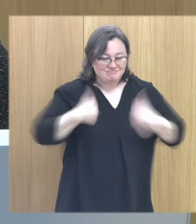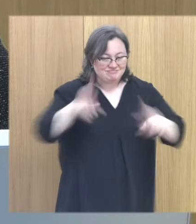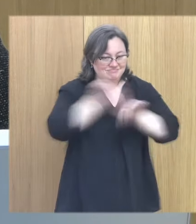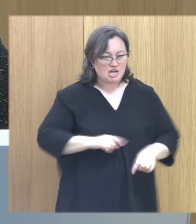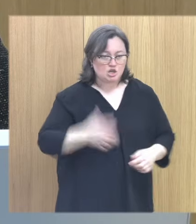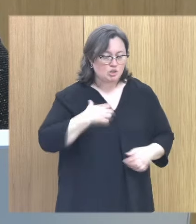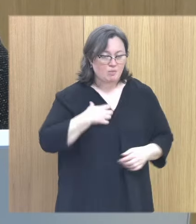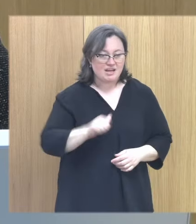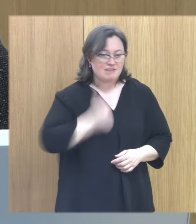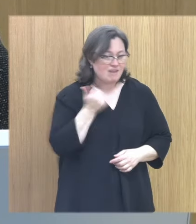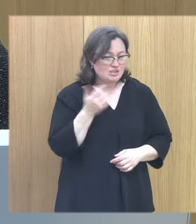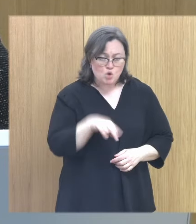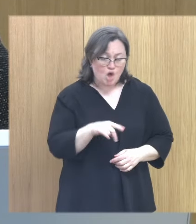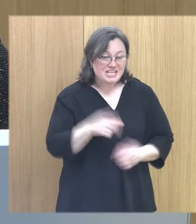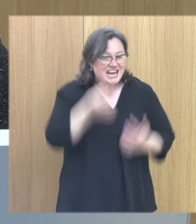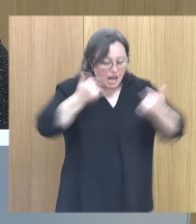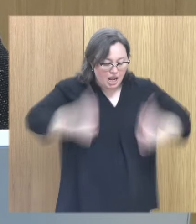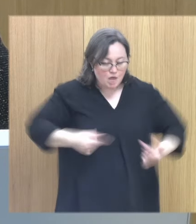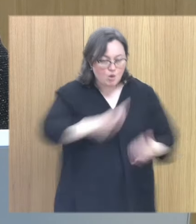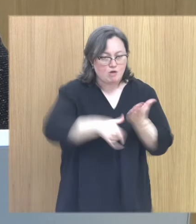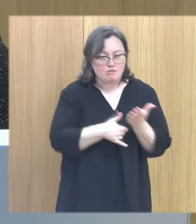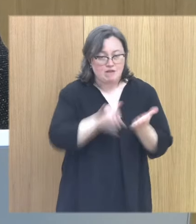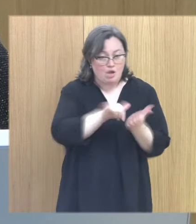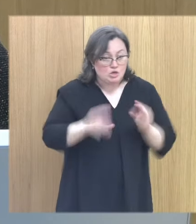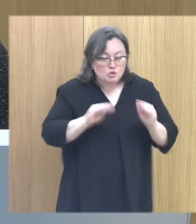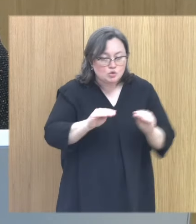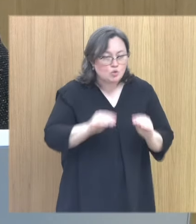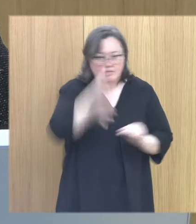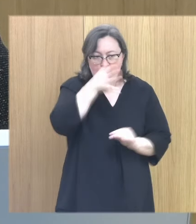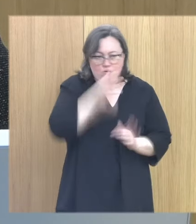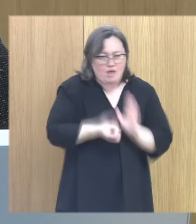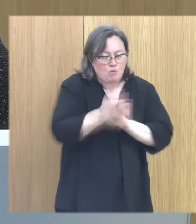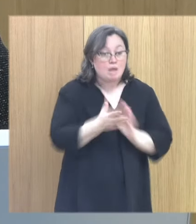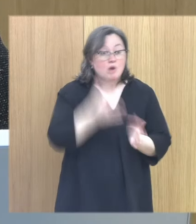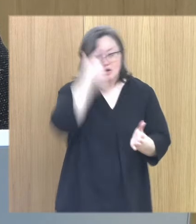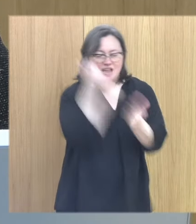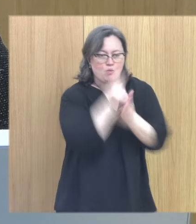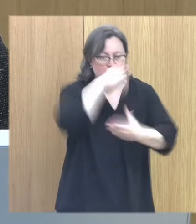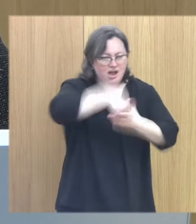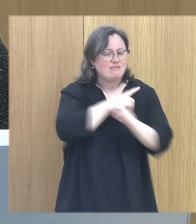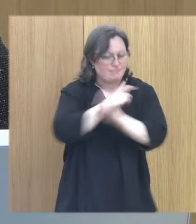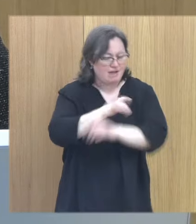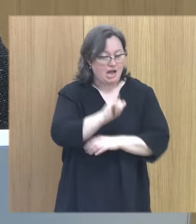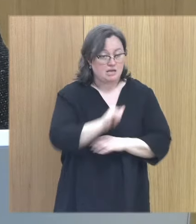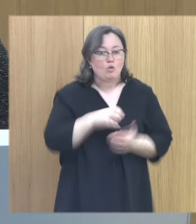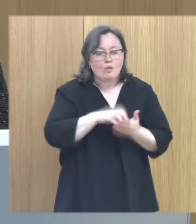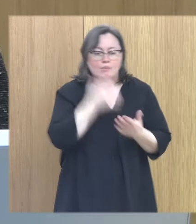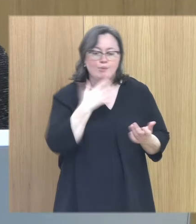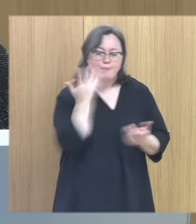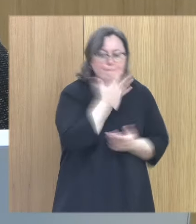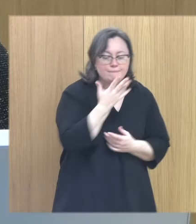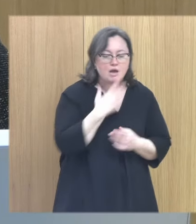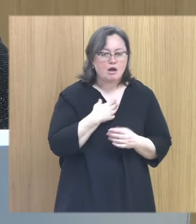no se pueden falsear. Hay indicadores corporales que solo existen cuando hay trauma complejo. Podemos dudar de qué tipo